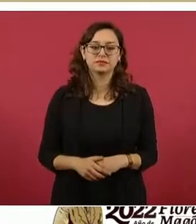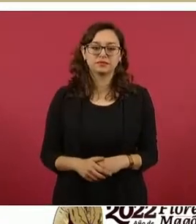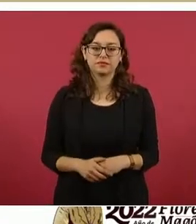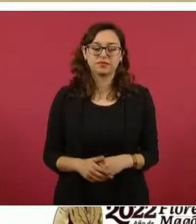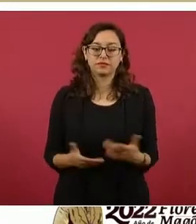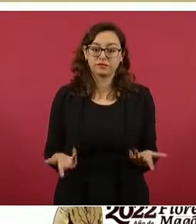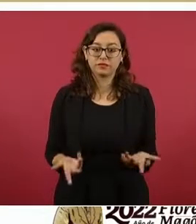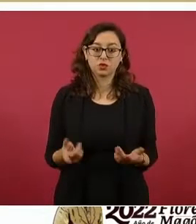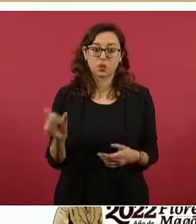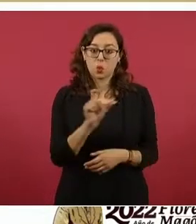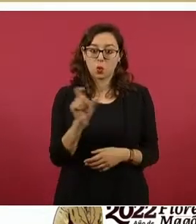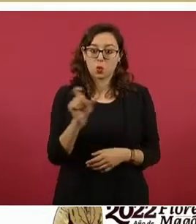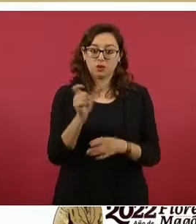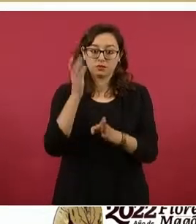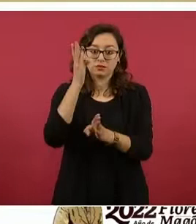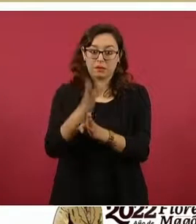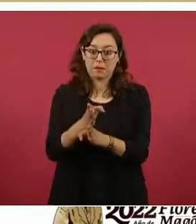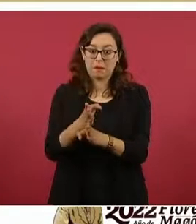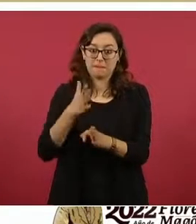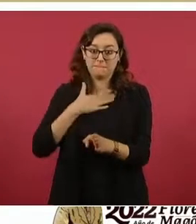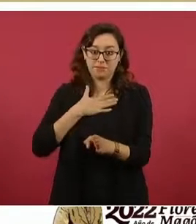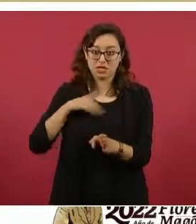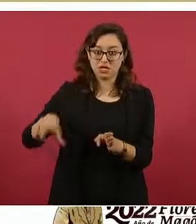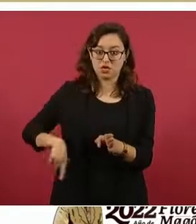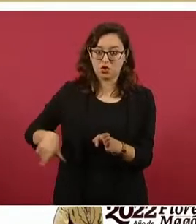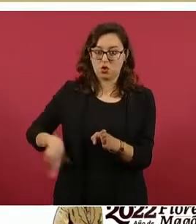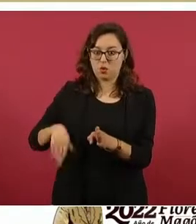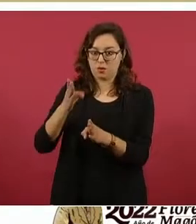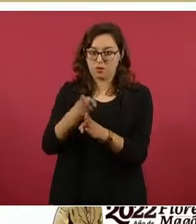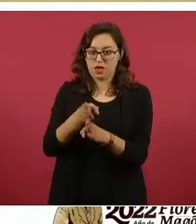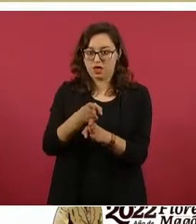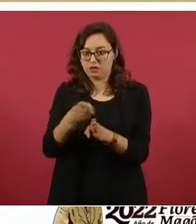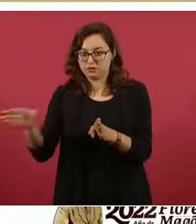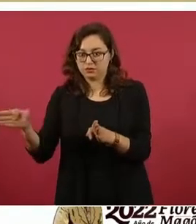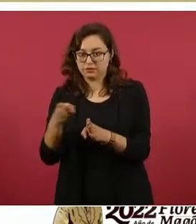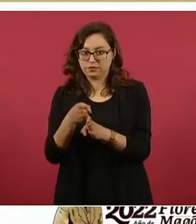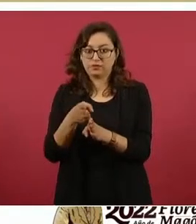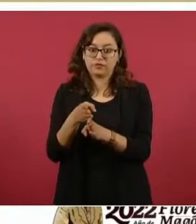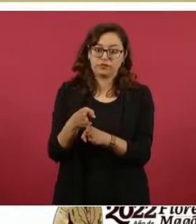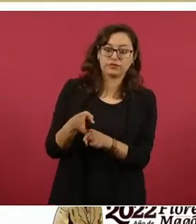es en lo que menos